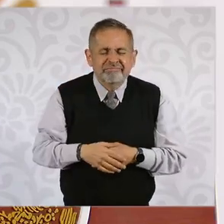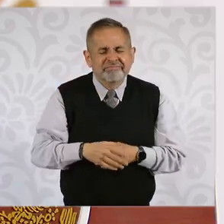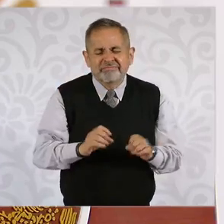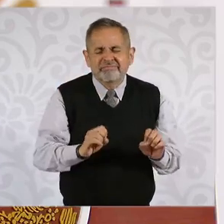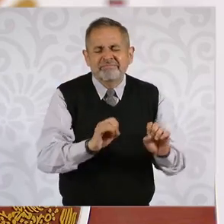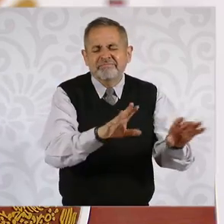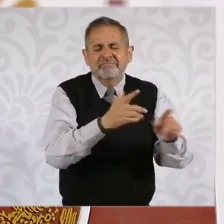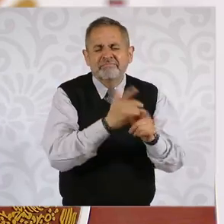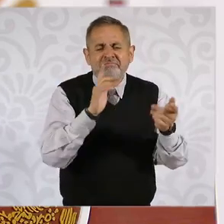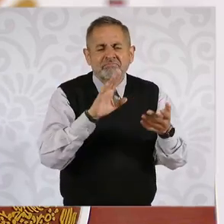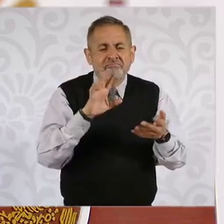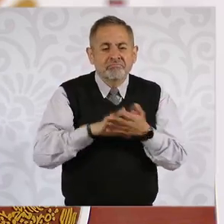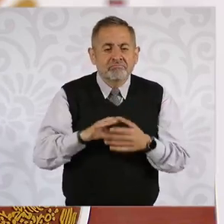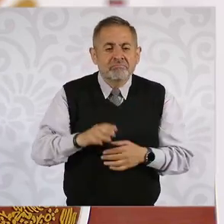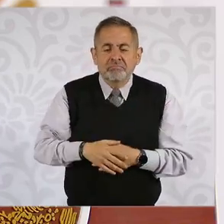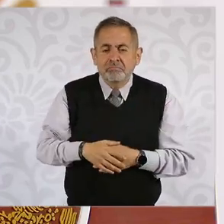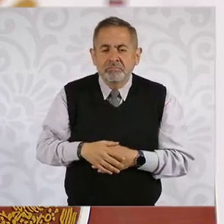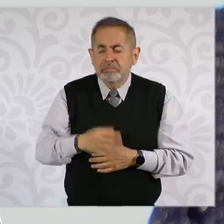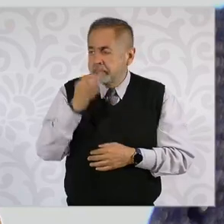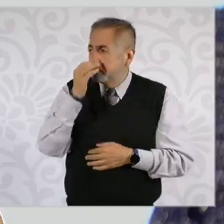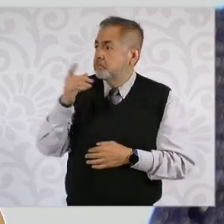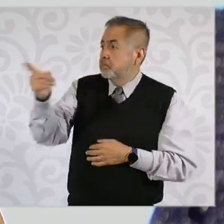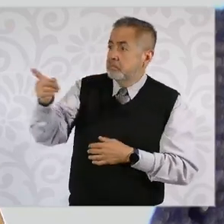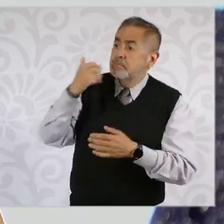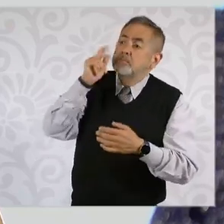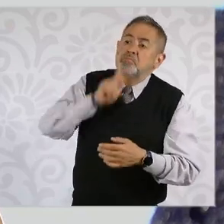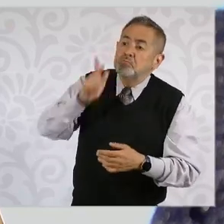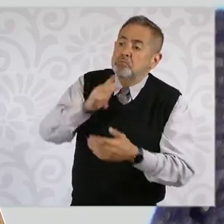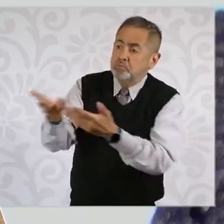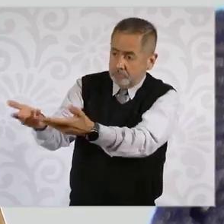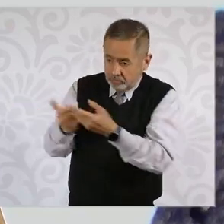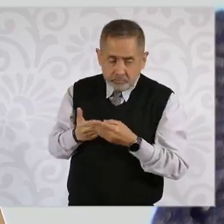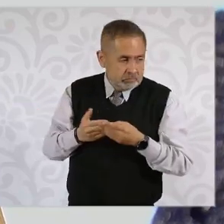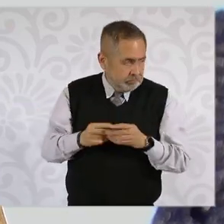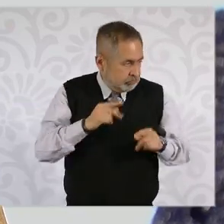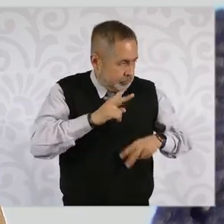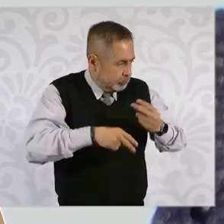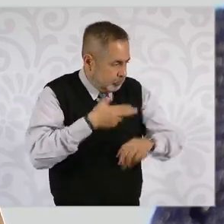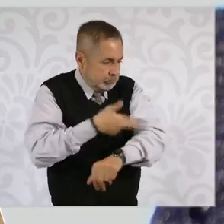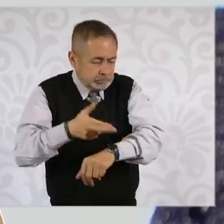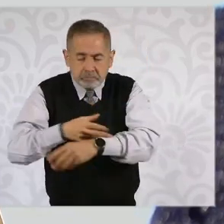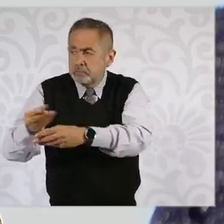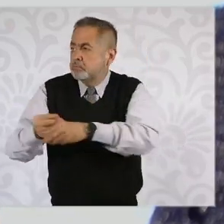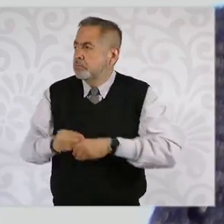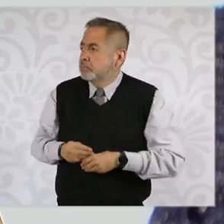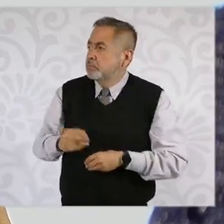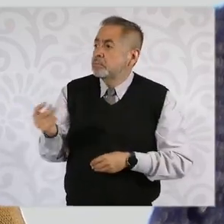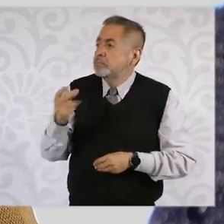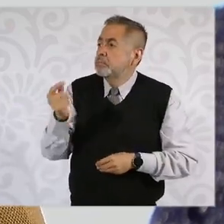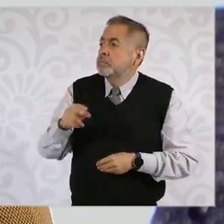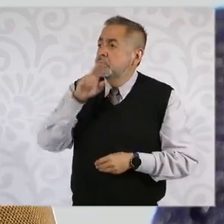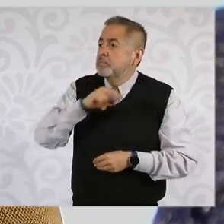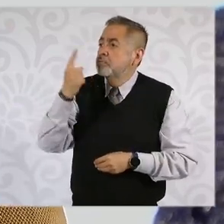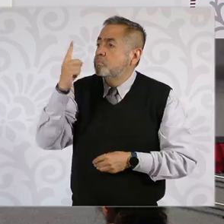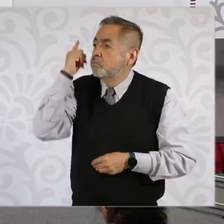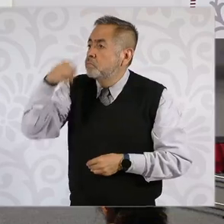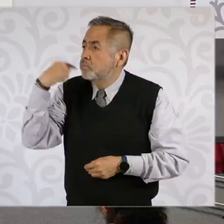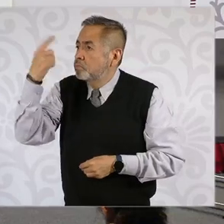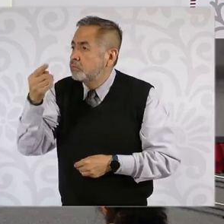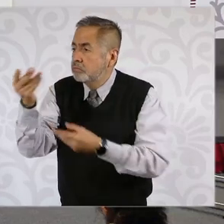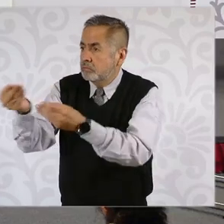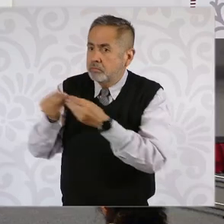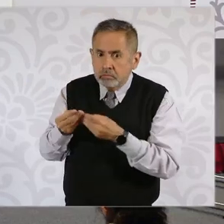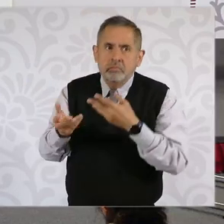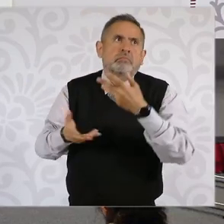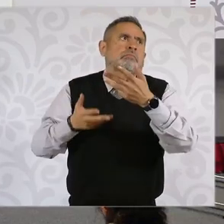Y dio una hora, otorgó una hora como plazo para la liberación, sin embargo, continúa